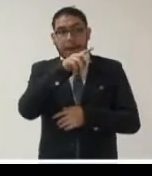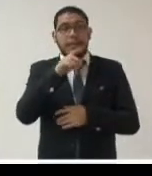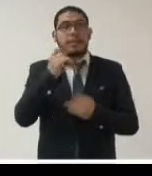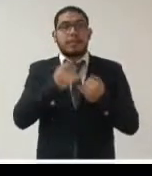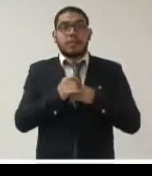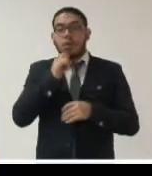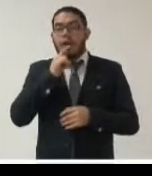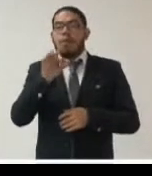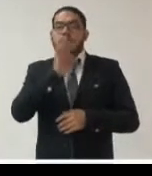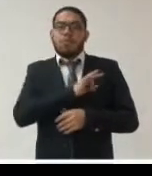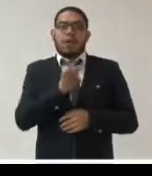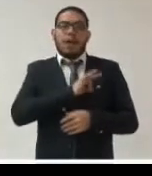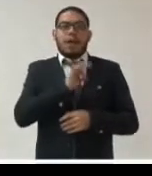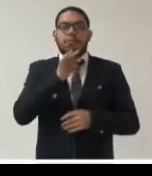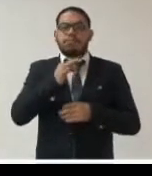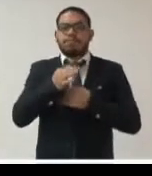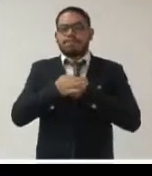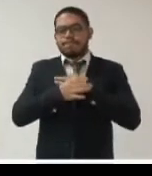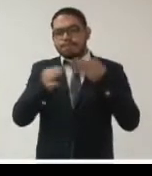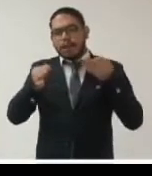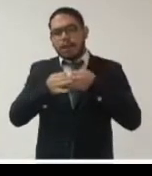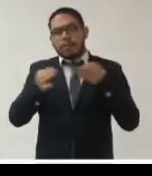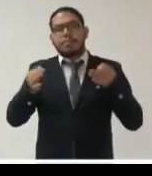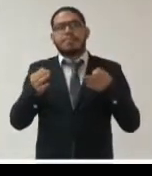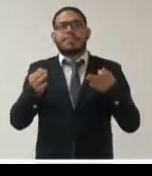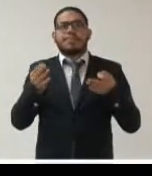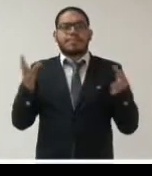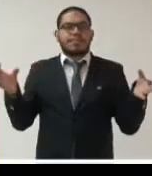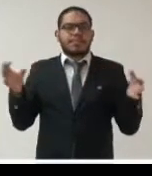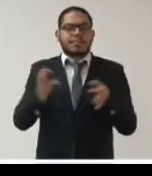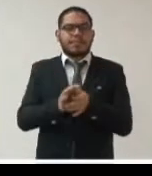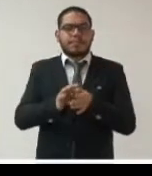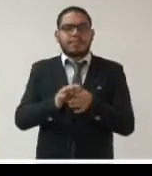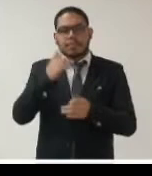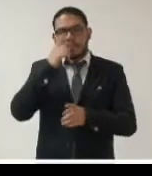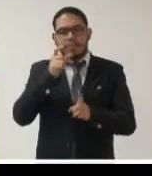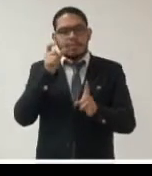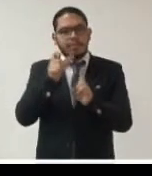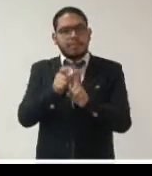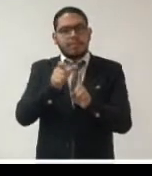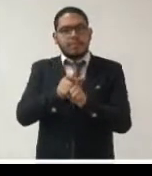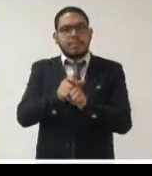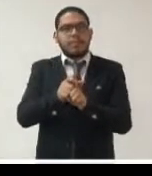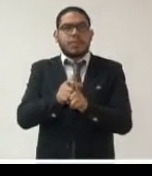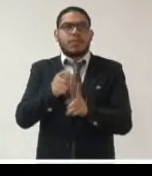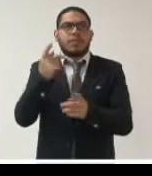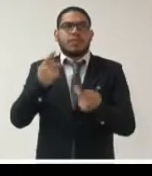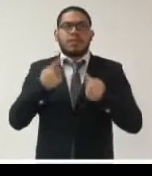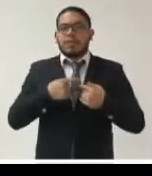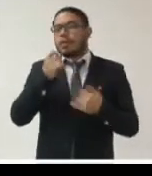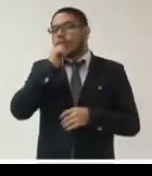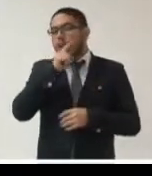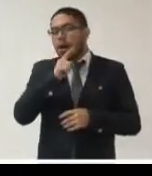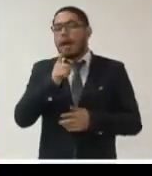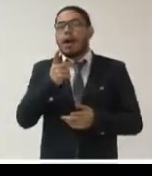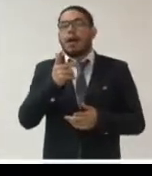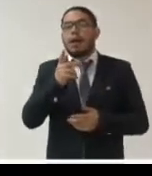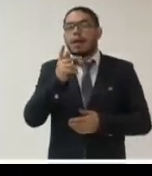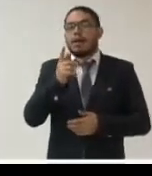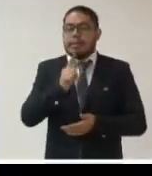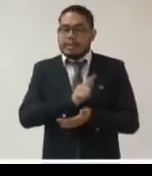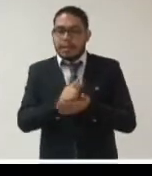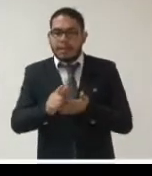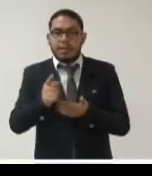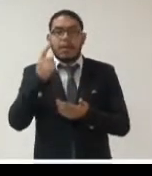pudiera alojar allí mensajes vinculados a la protección de los datos personales a la transparencia sí pero al cuidado en la